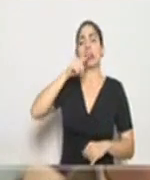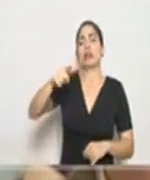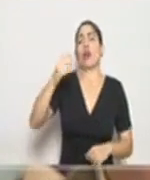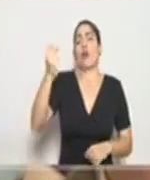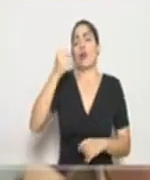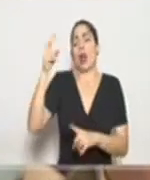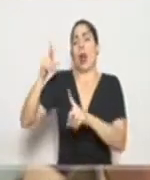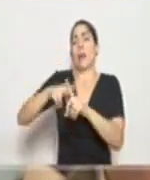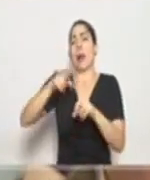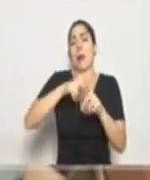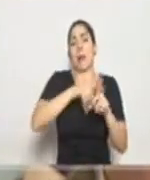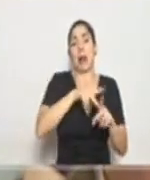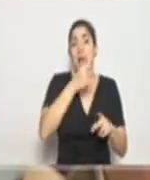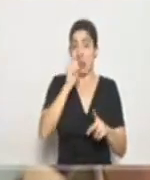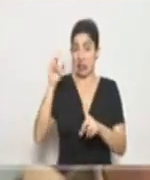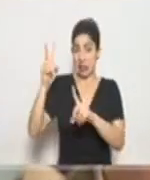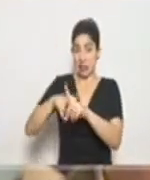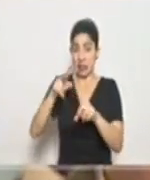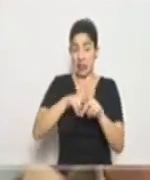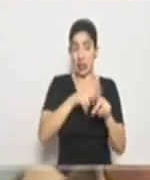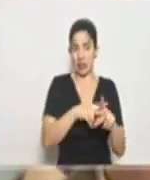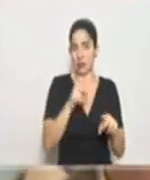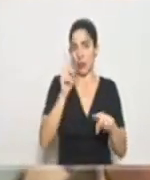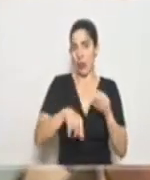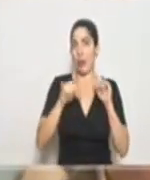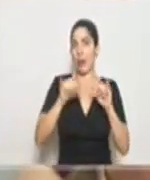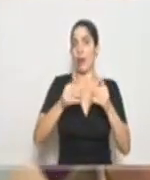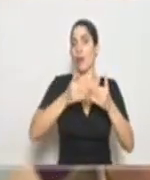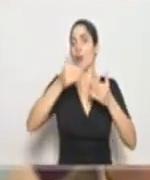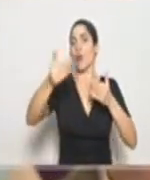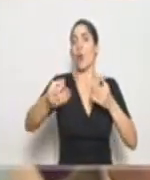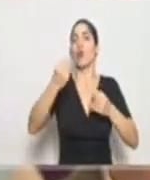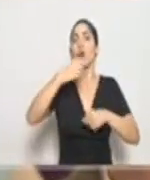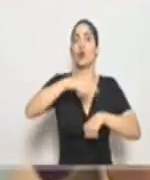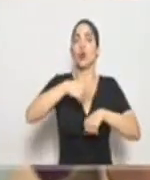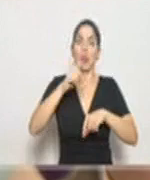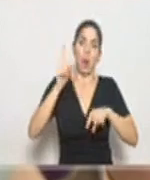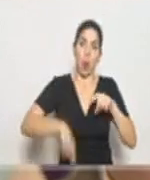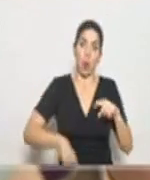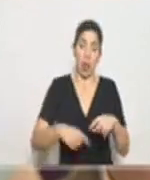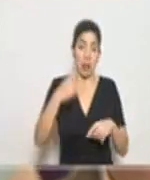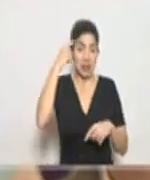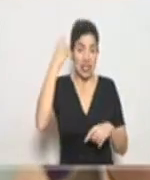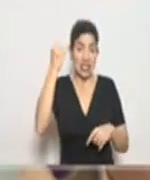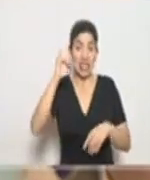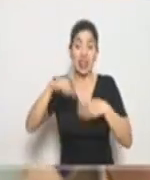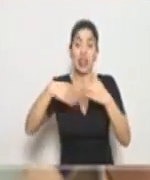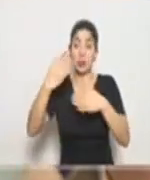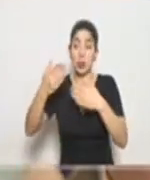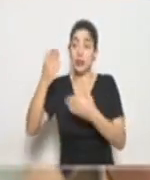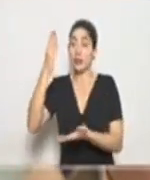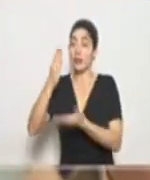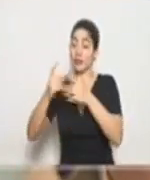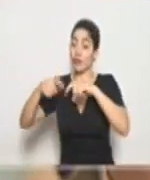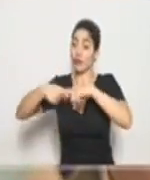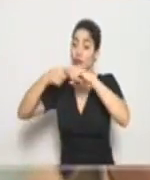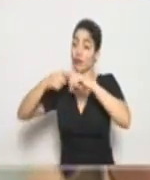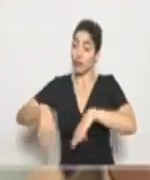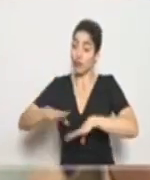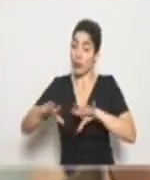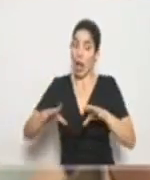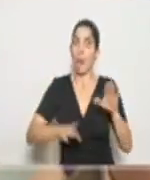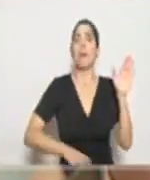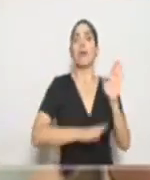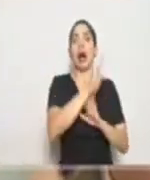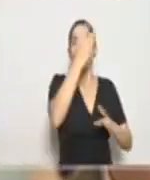que no podríamos sostener indefinidamente pensando en dos cosas, en que si las quitamos otra vez tenemos un montón de casos